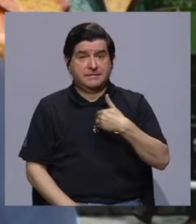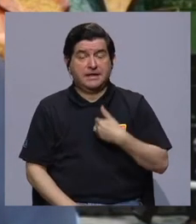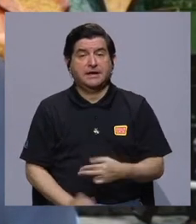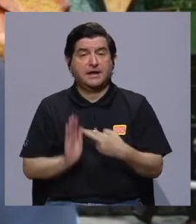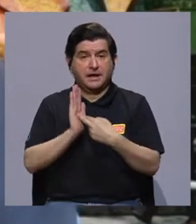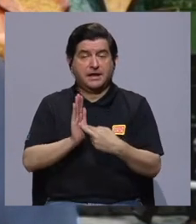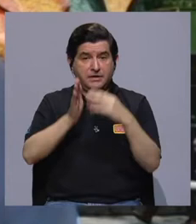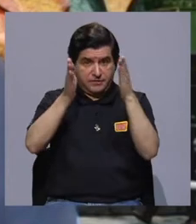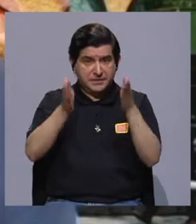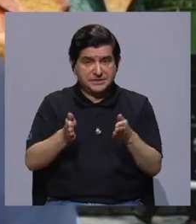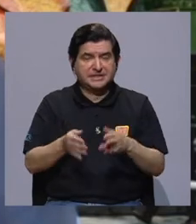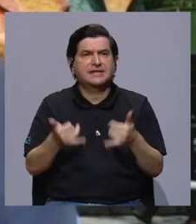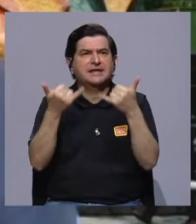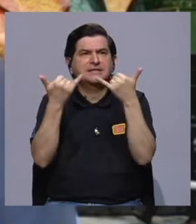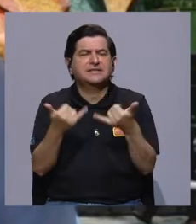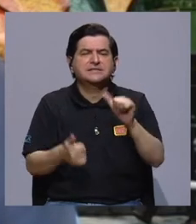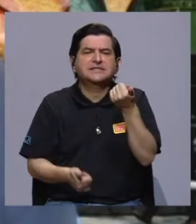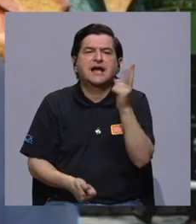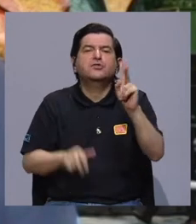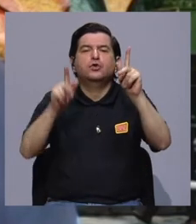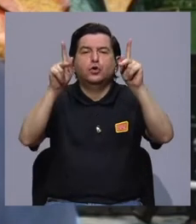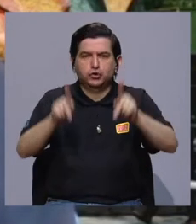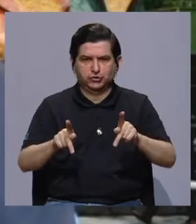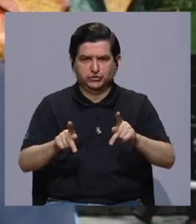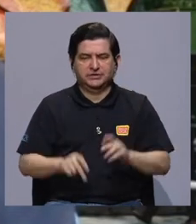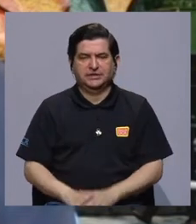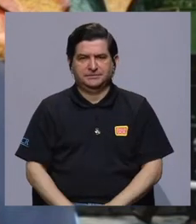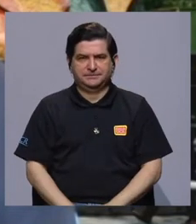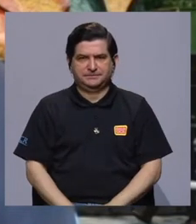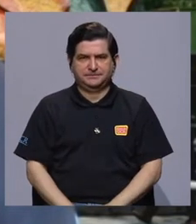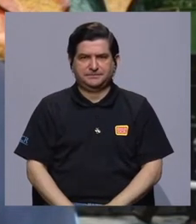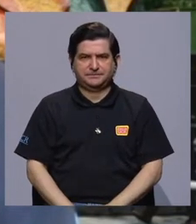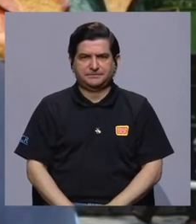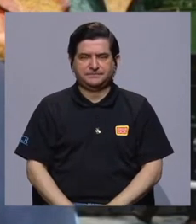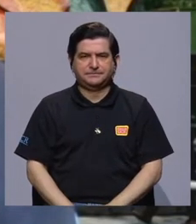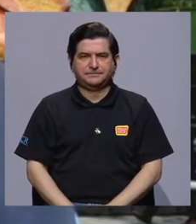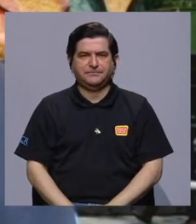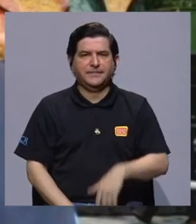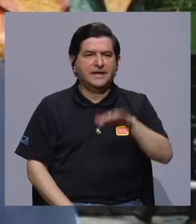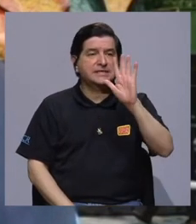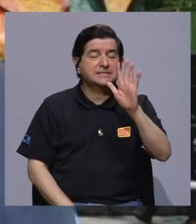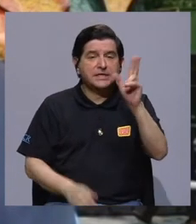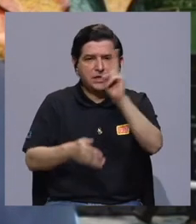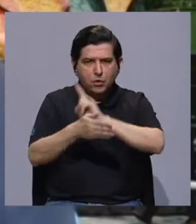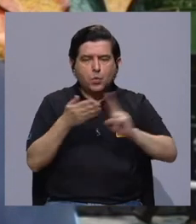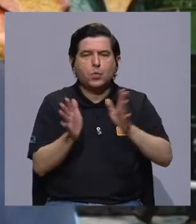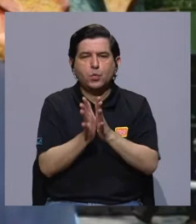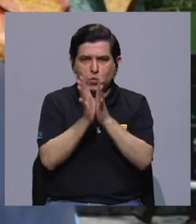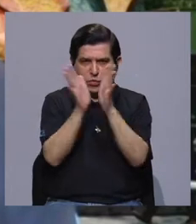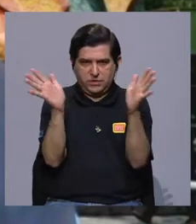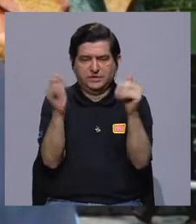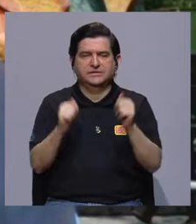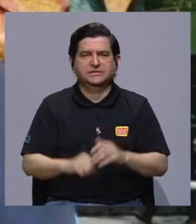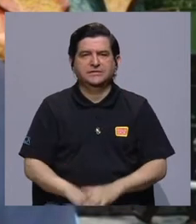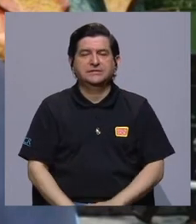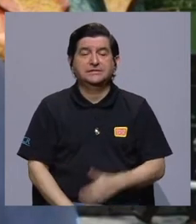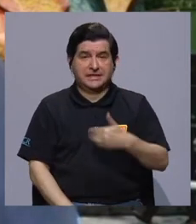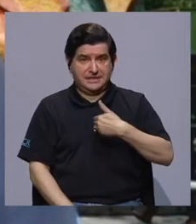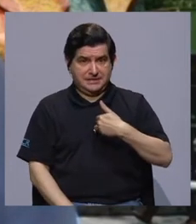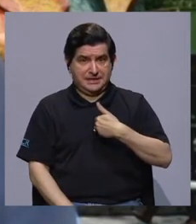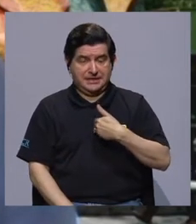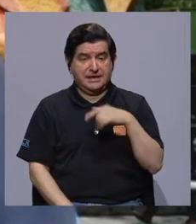tenemos una representación, somos ya 12 personas, aquí las cinco universidades públicas